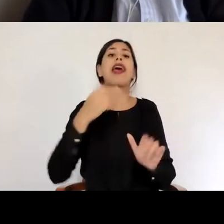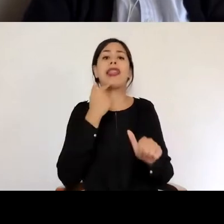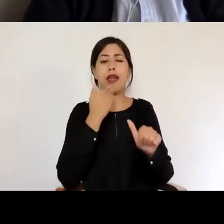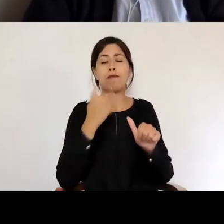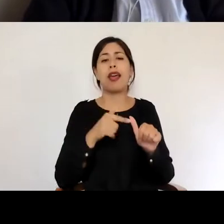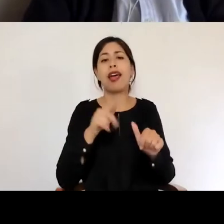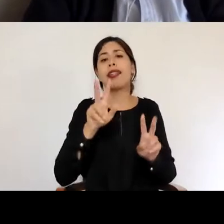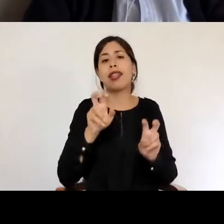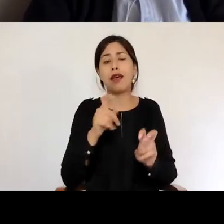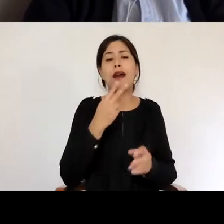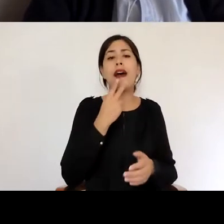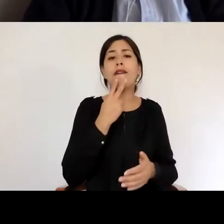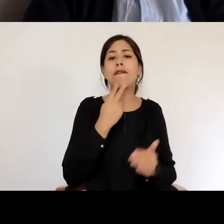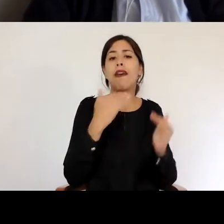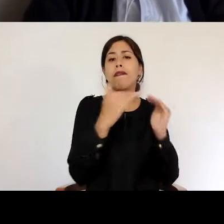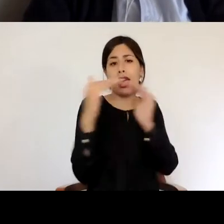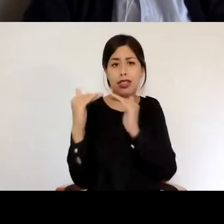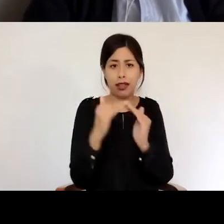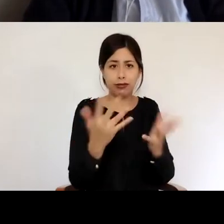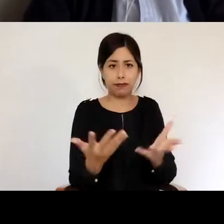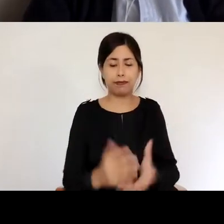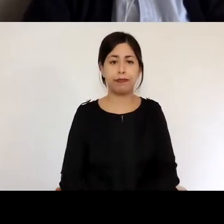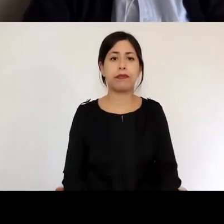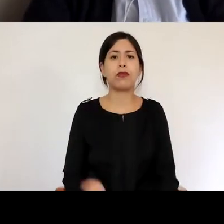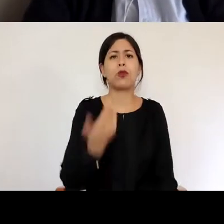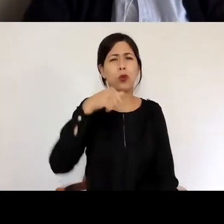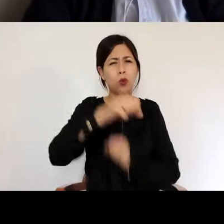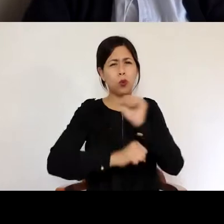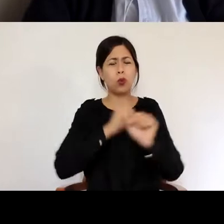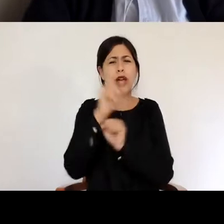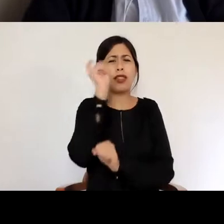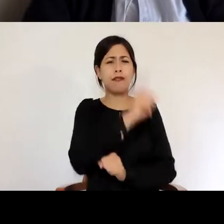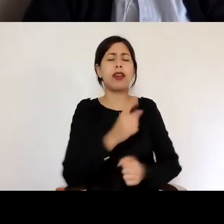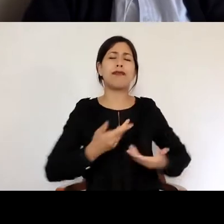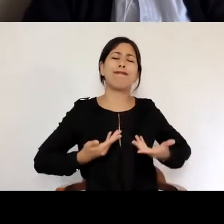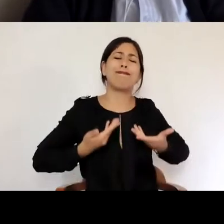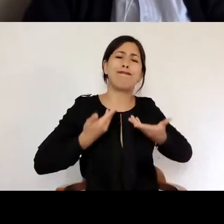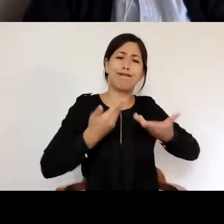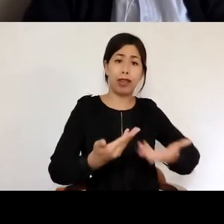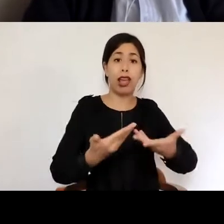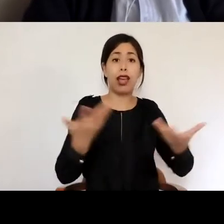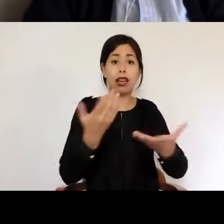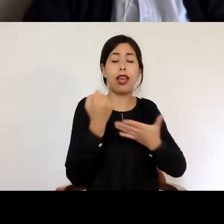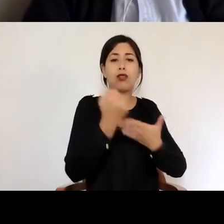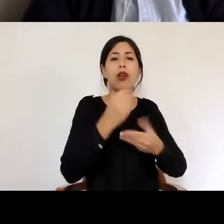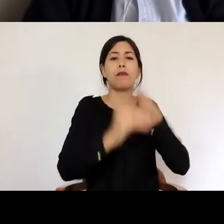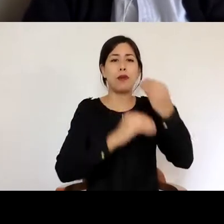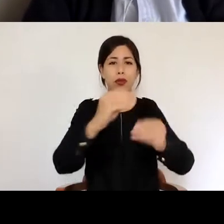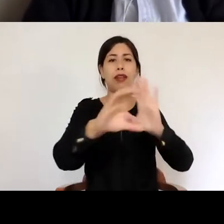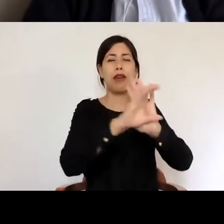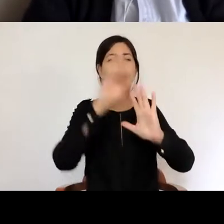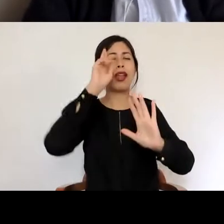desde la Universidad Católica estamos aportando con insumos técnicos y reflexiones al proceso constituyente, pero también